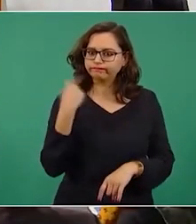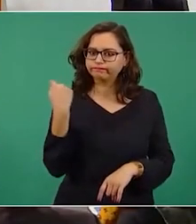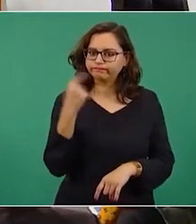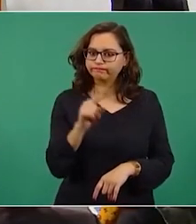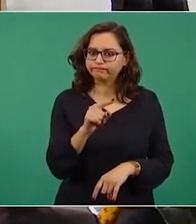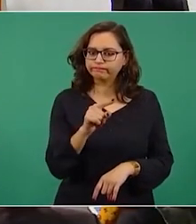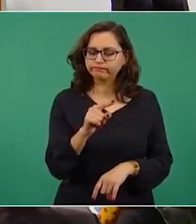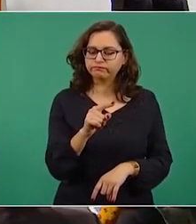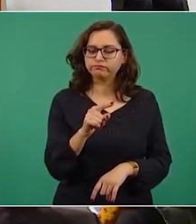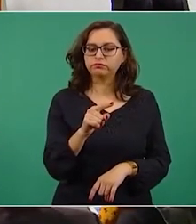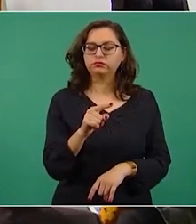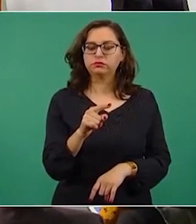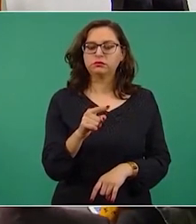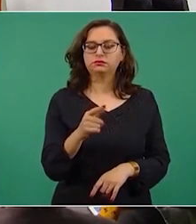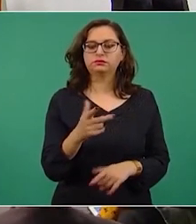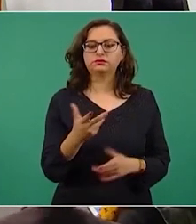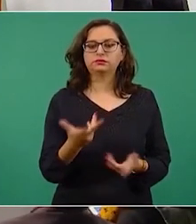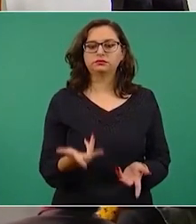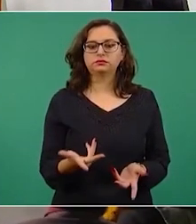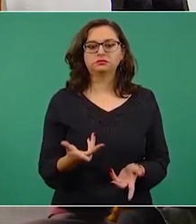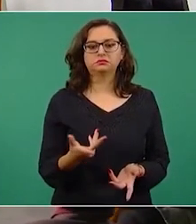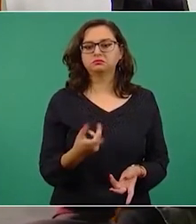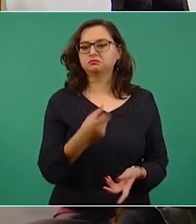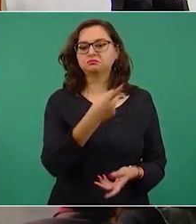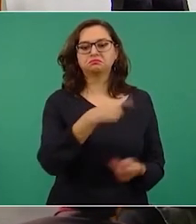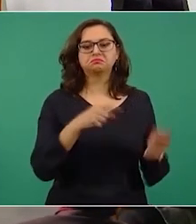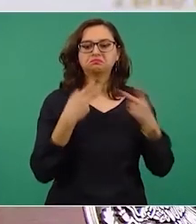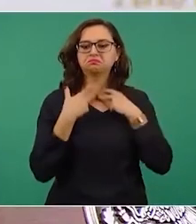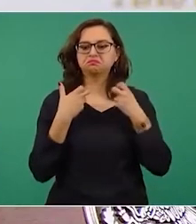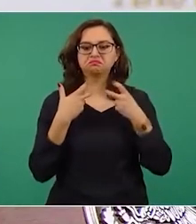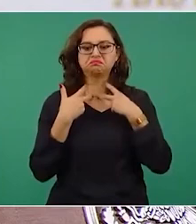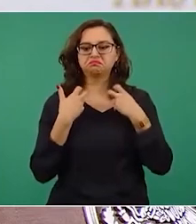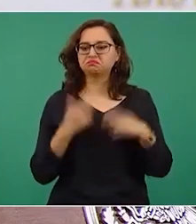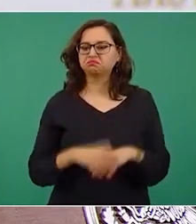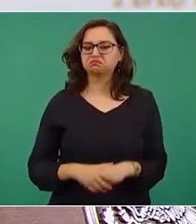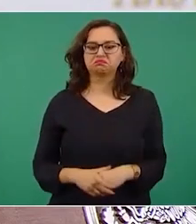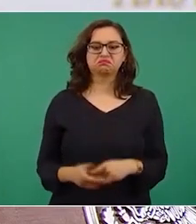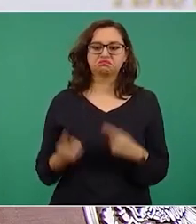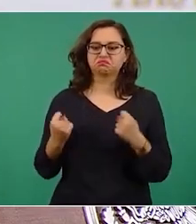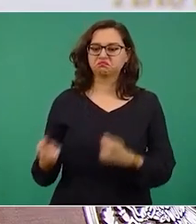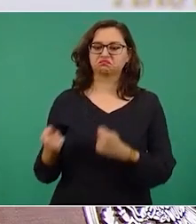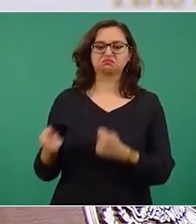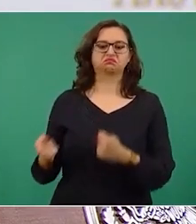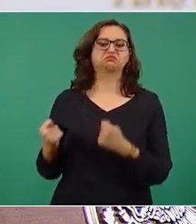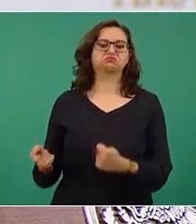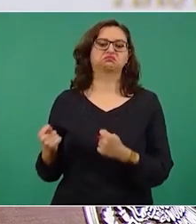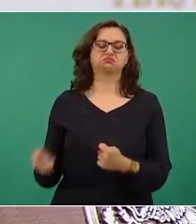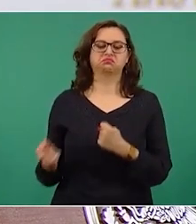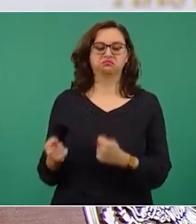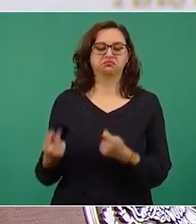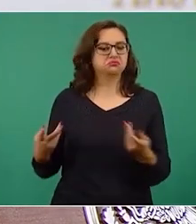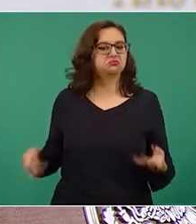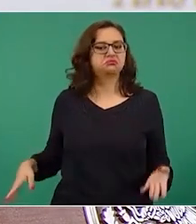de manera prepotente nos cancelaron la cuenta